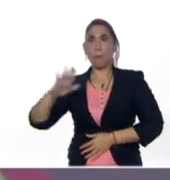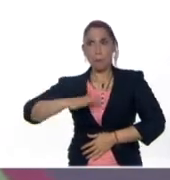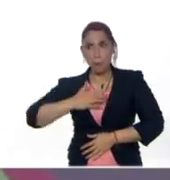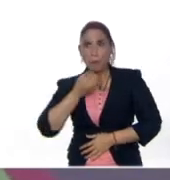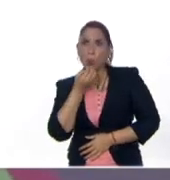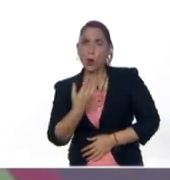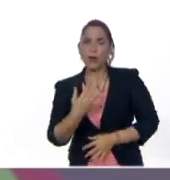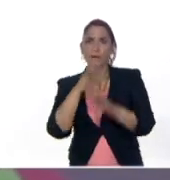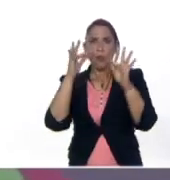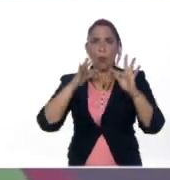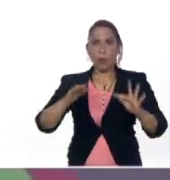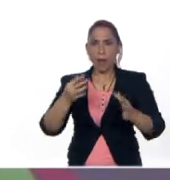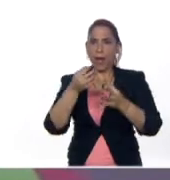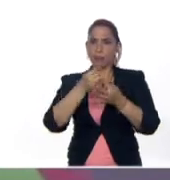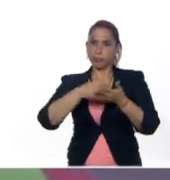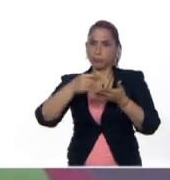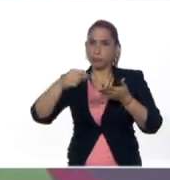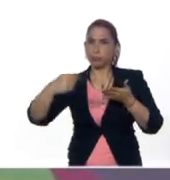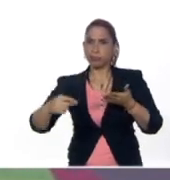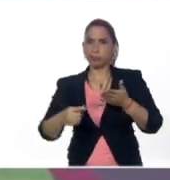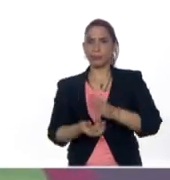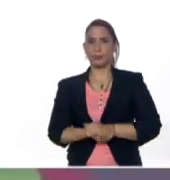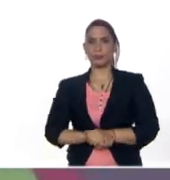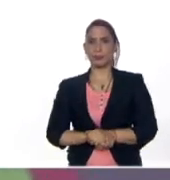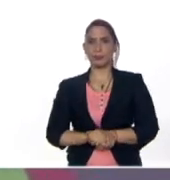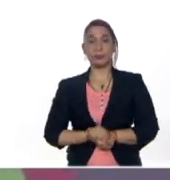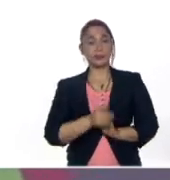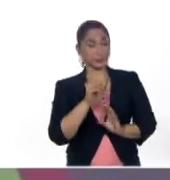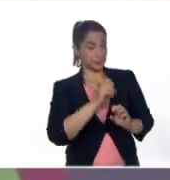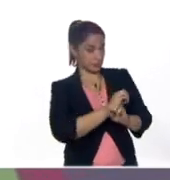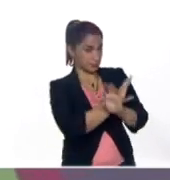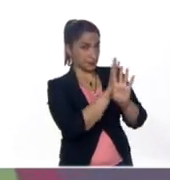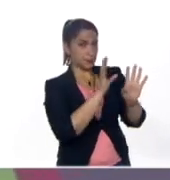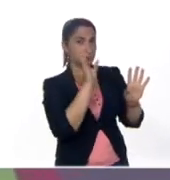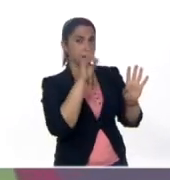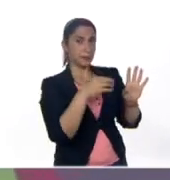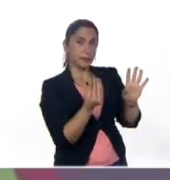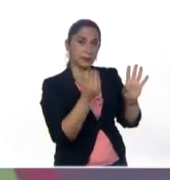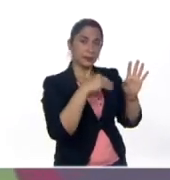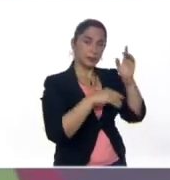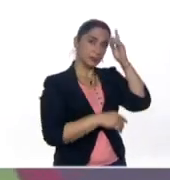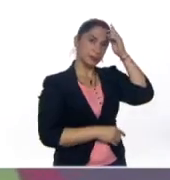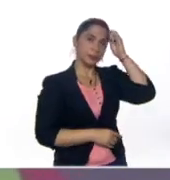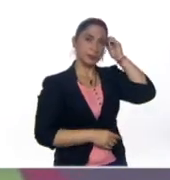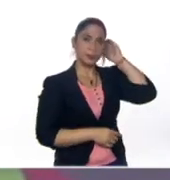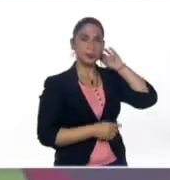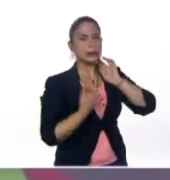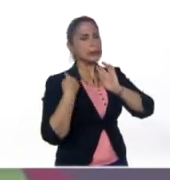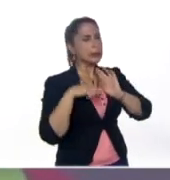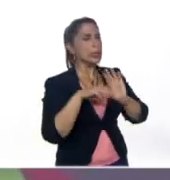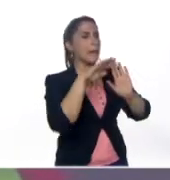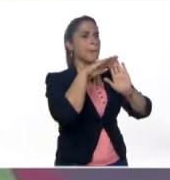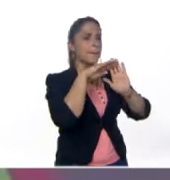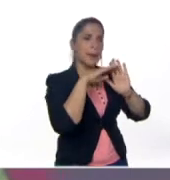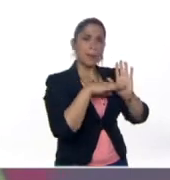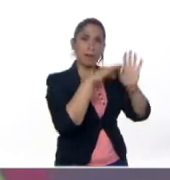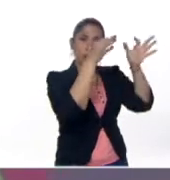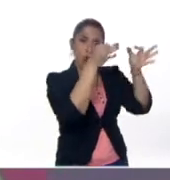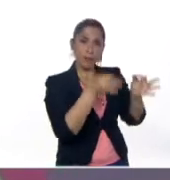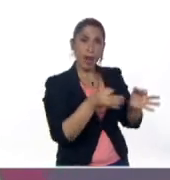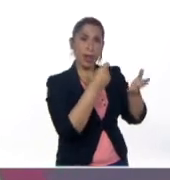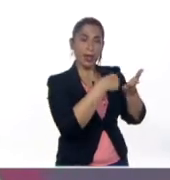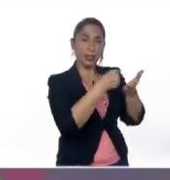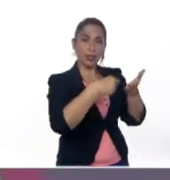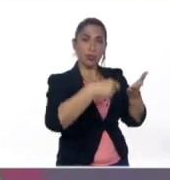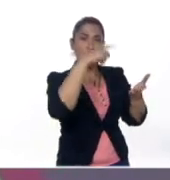forma de escribir, una forma correcta de escribir. Claro que sí, Yelix, ahí aparte de que tiene estos aspectos formales de la escritura,